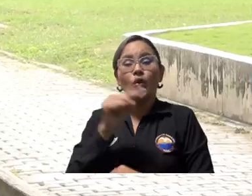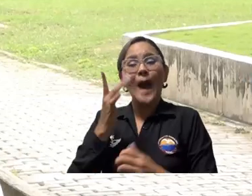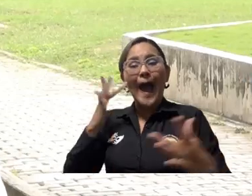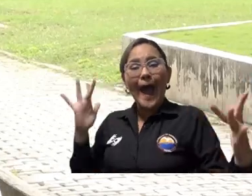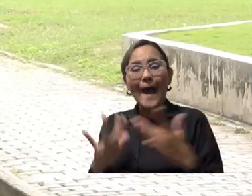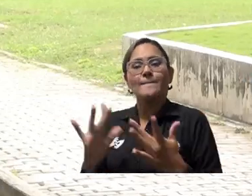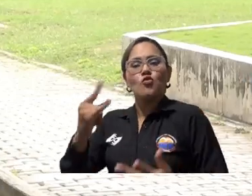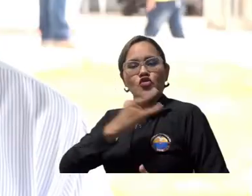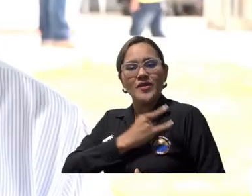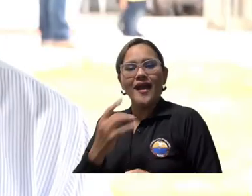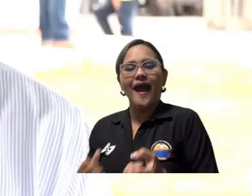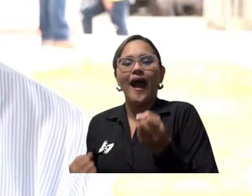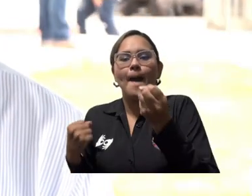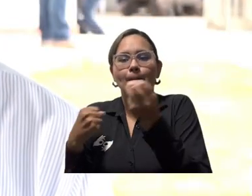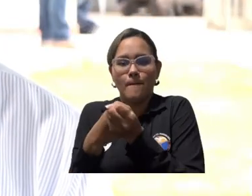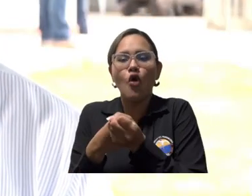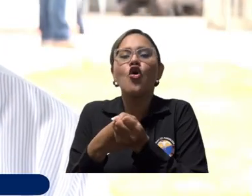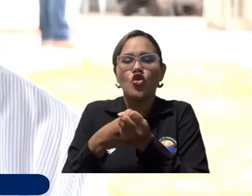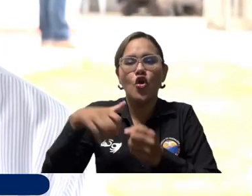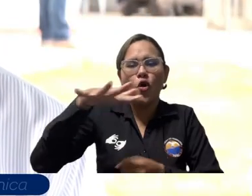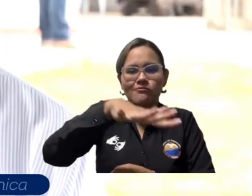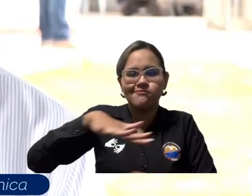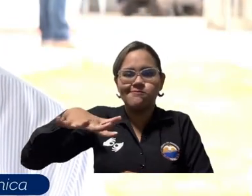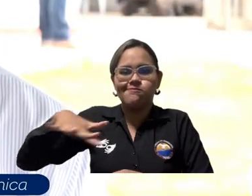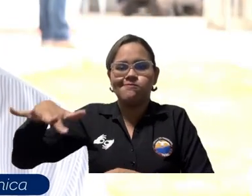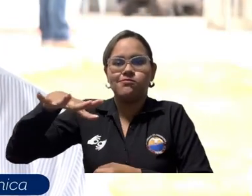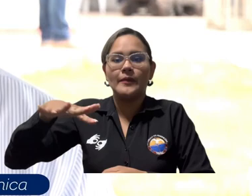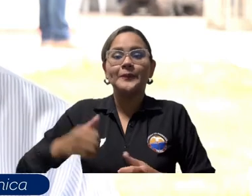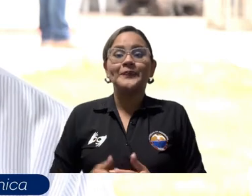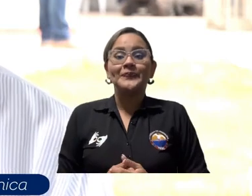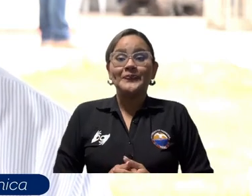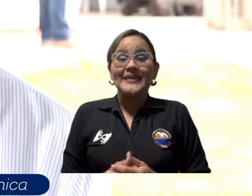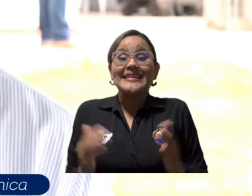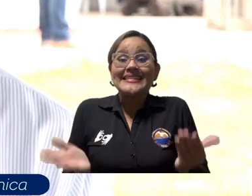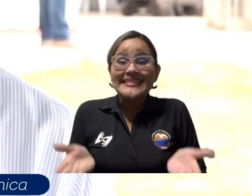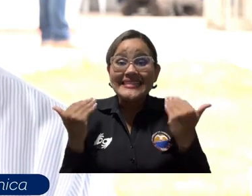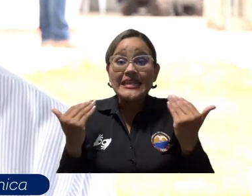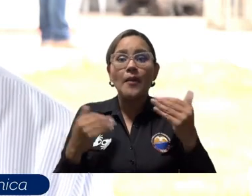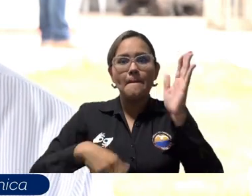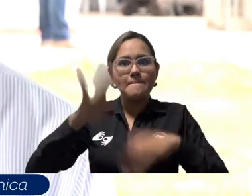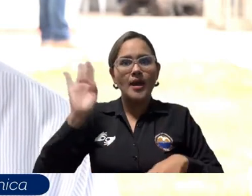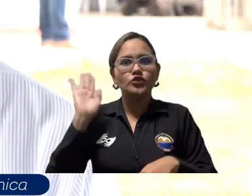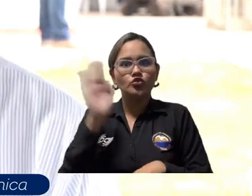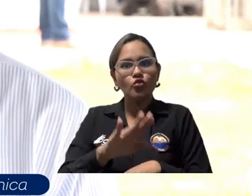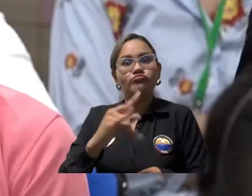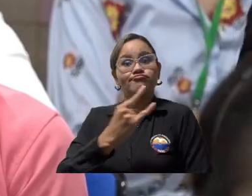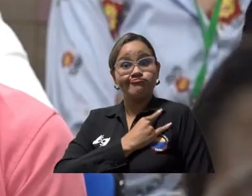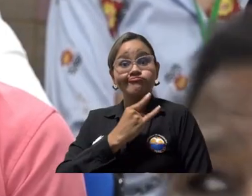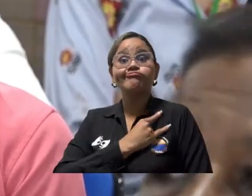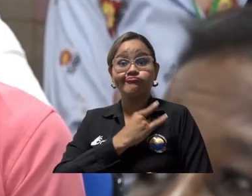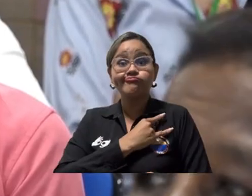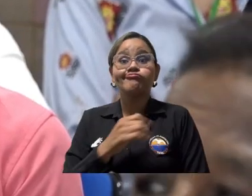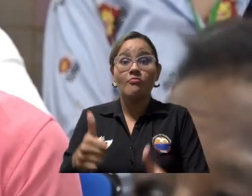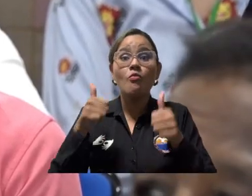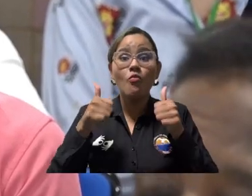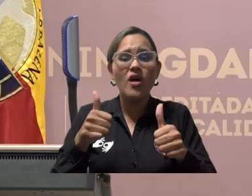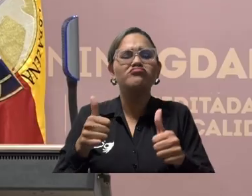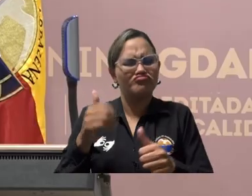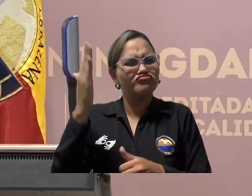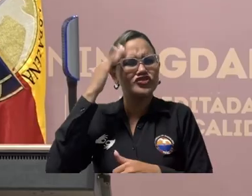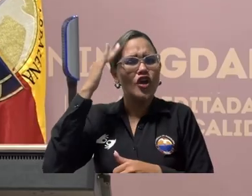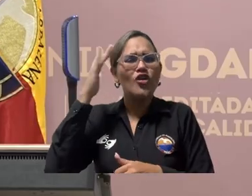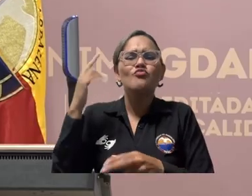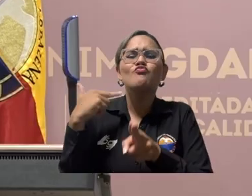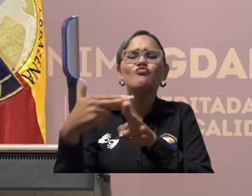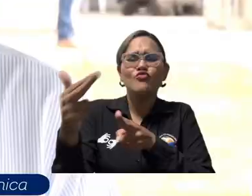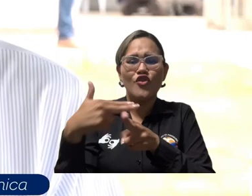universidad en los territorios. Digamos que ese agradecimiento para la universidad porque toma las riendas de una iniciativa que en un futuro muy cercano va a